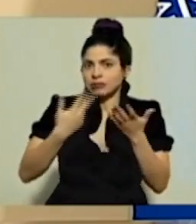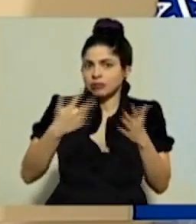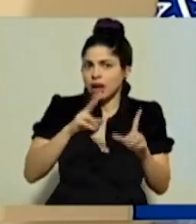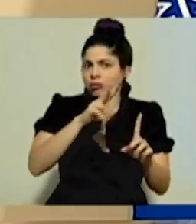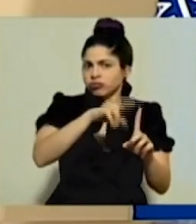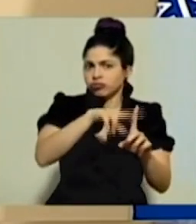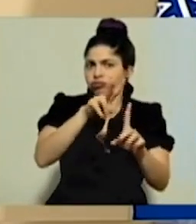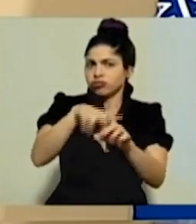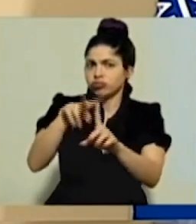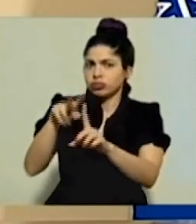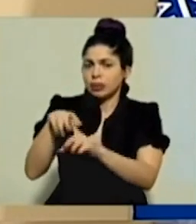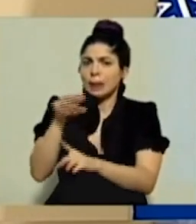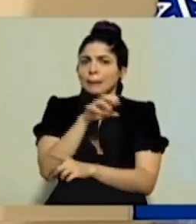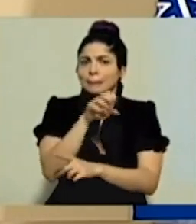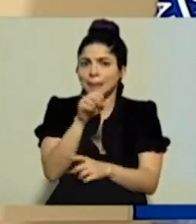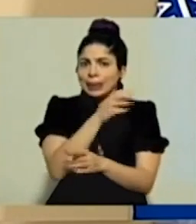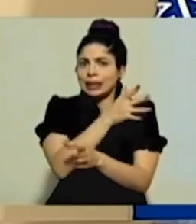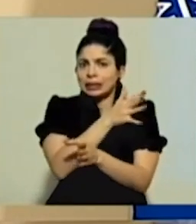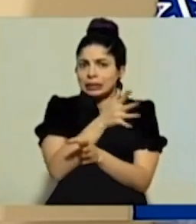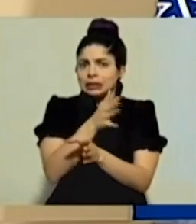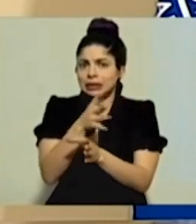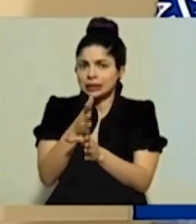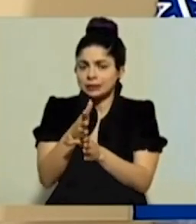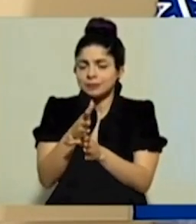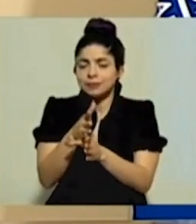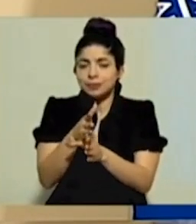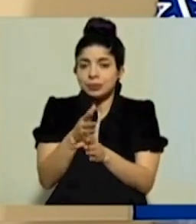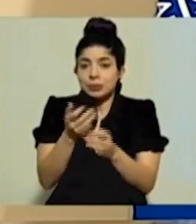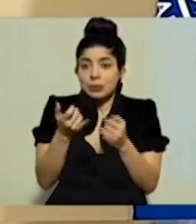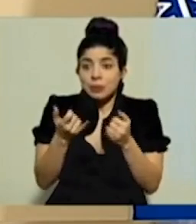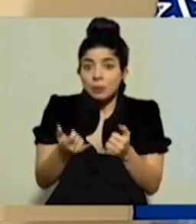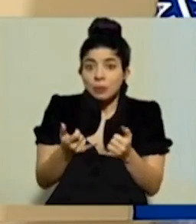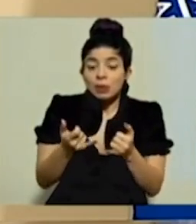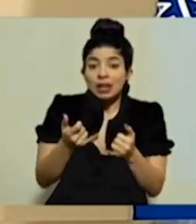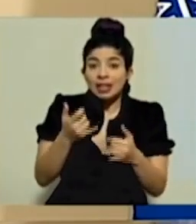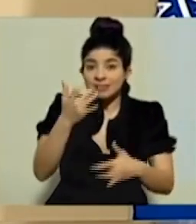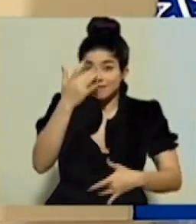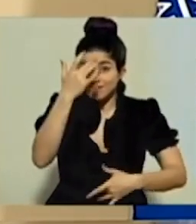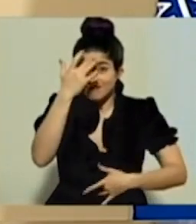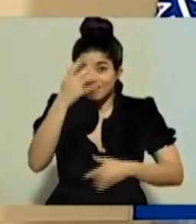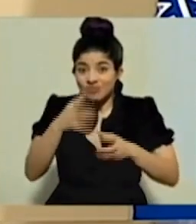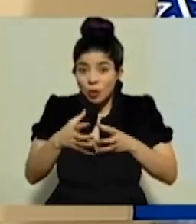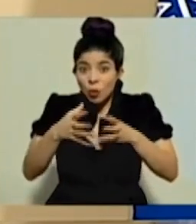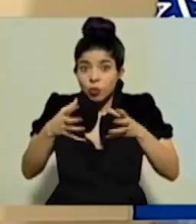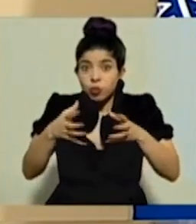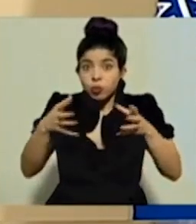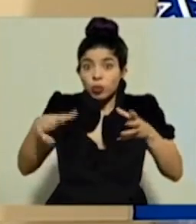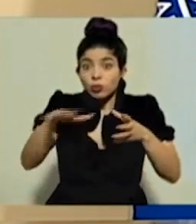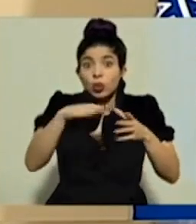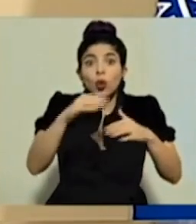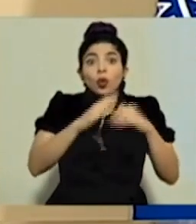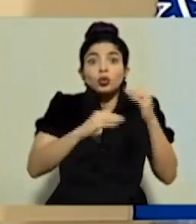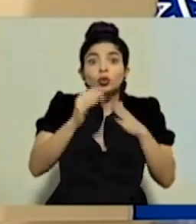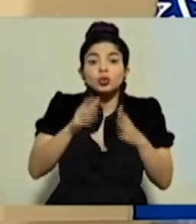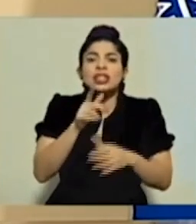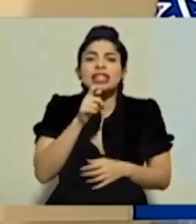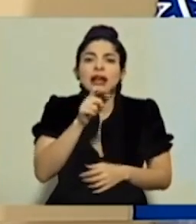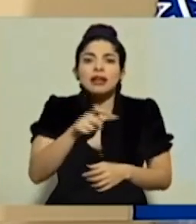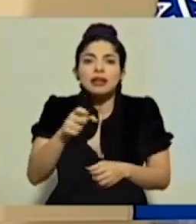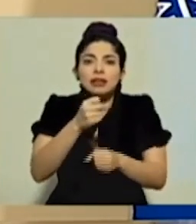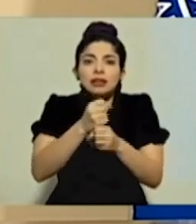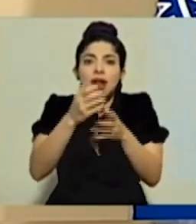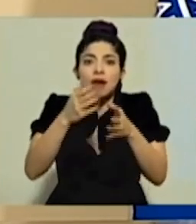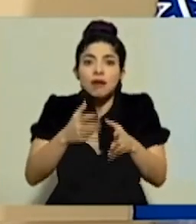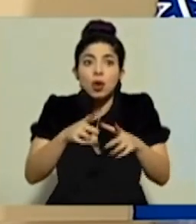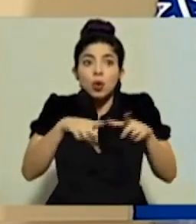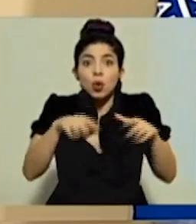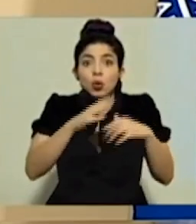aplicado por algunos meses. Y a raíz de que se incrementó el número de casos en el sector construcción de trabajadores en obras